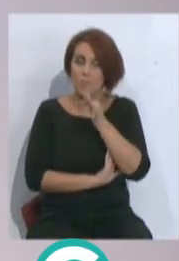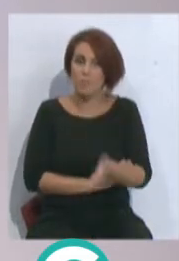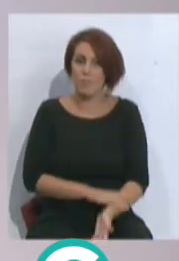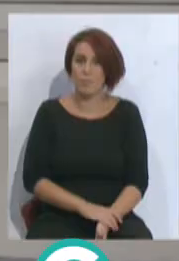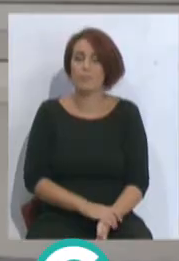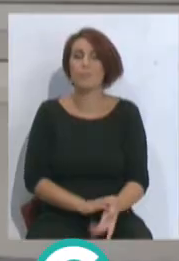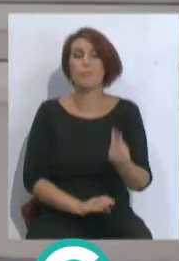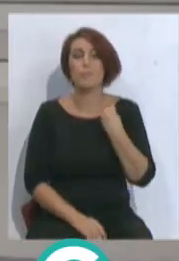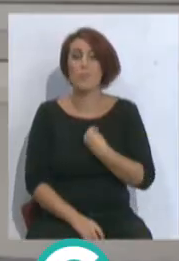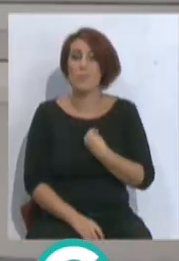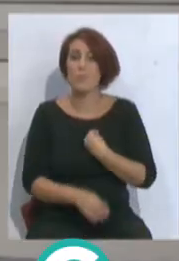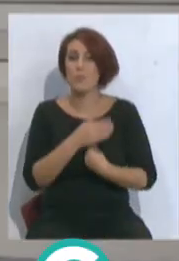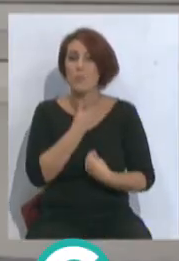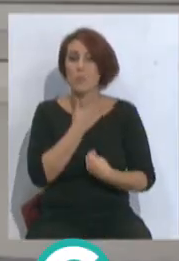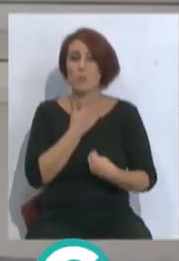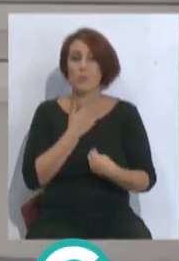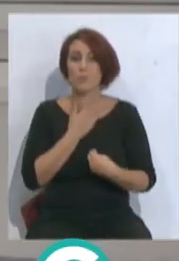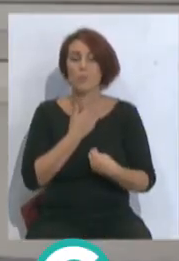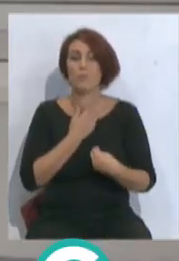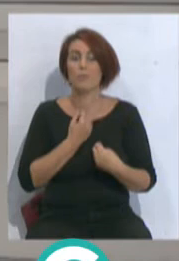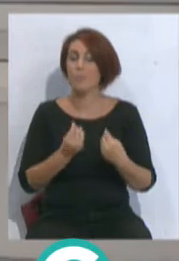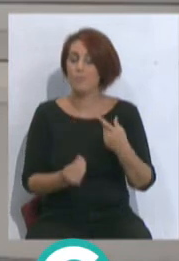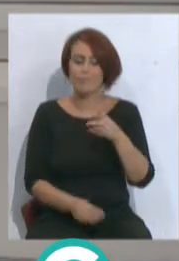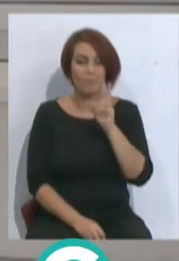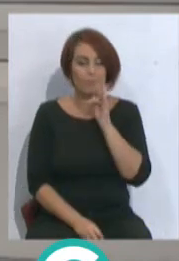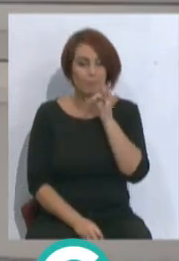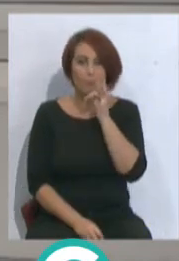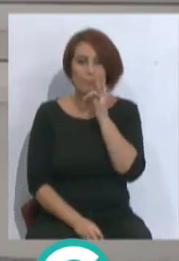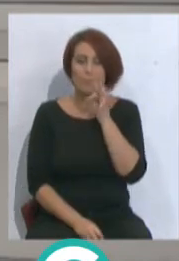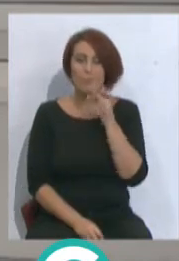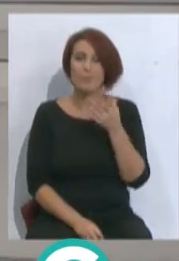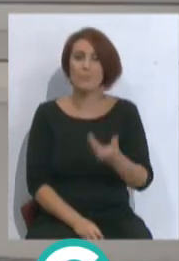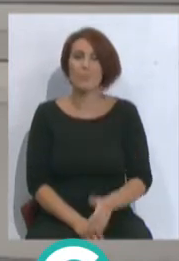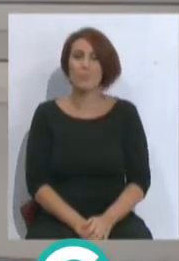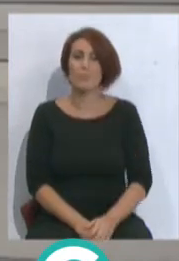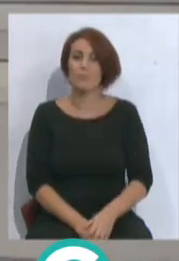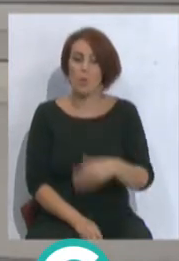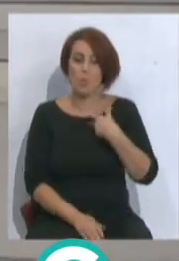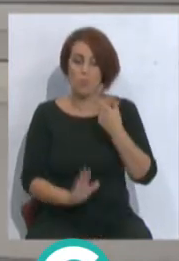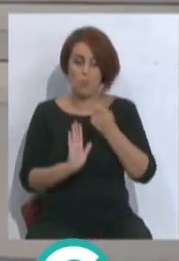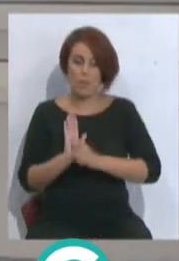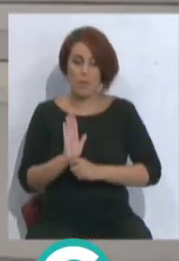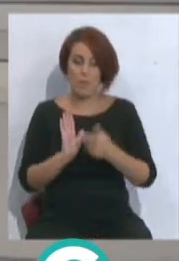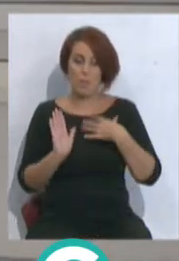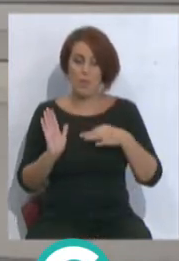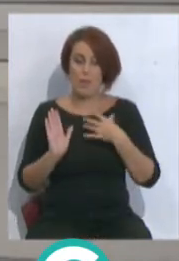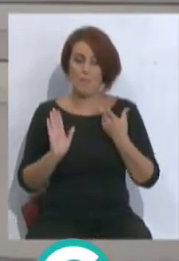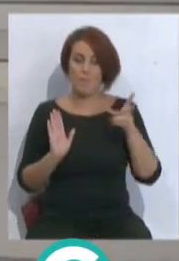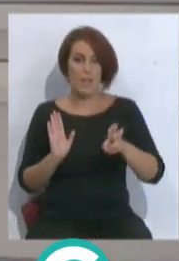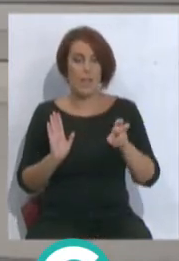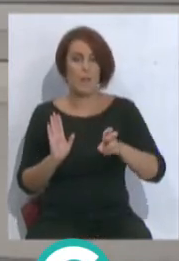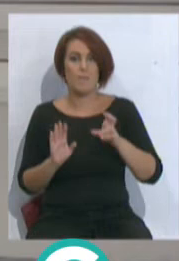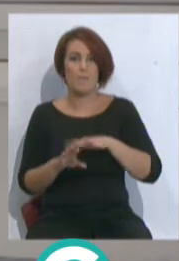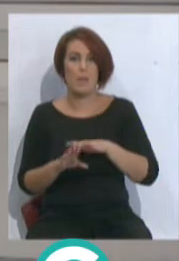de que todavía no se ha encontrado con sus cualidades que puedan ser útiles